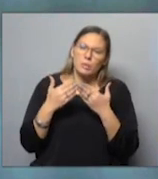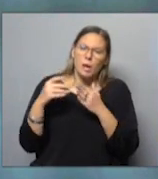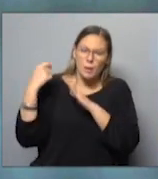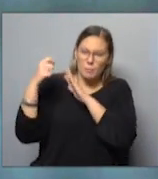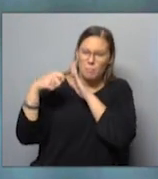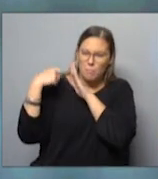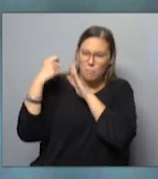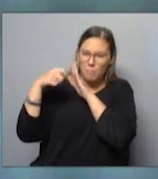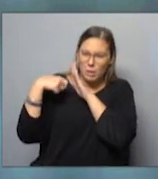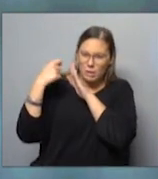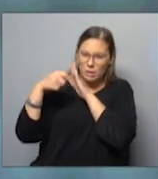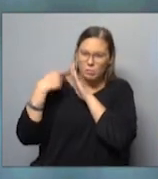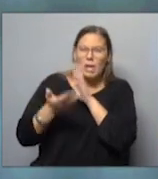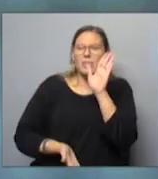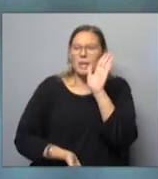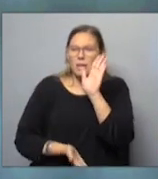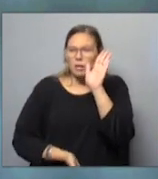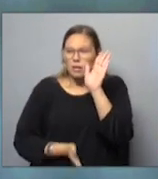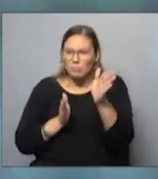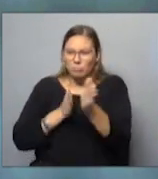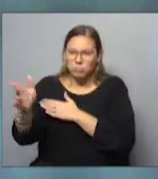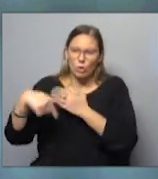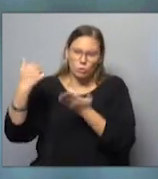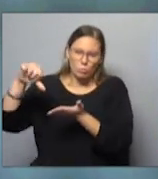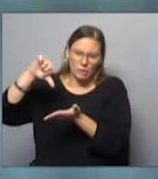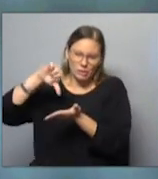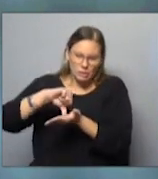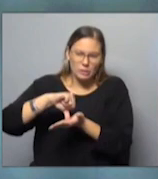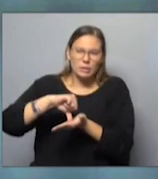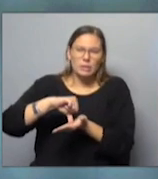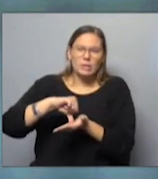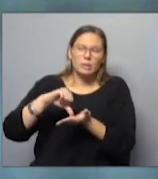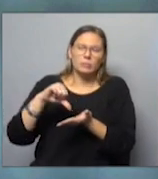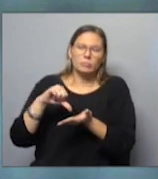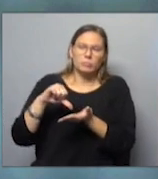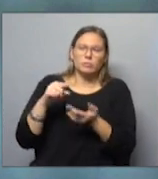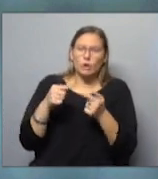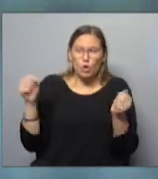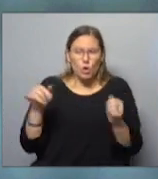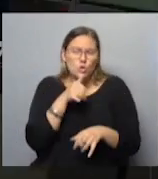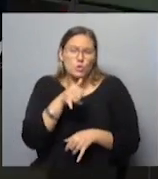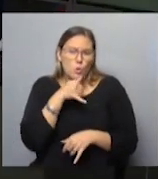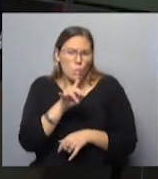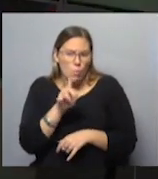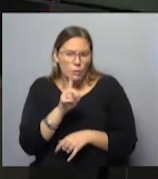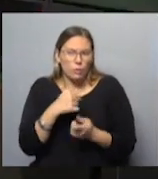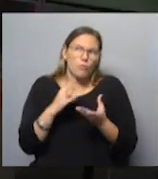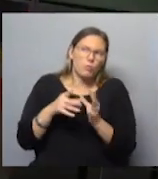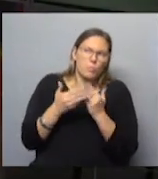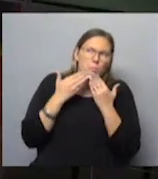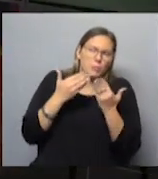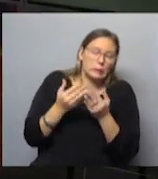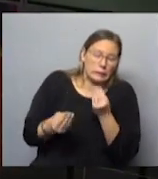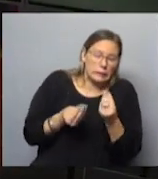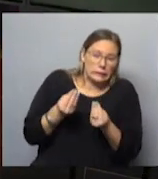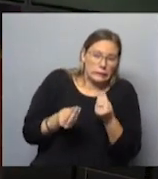película que habla de exilio, habla de cosas que no se dicen o de qué manera preguntar